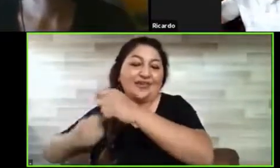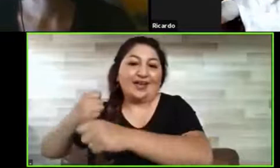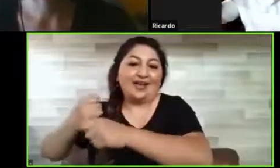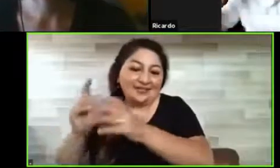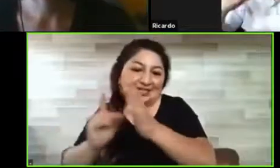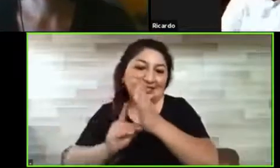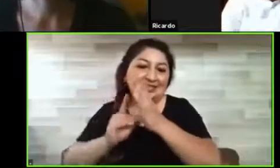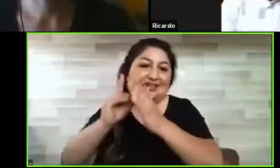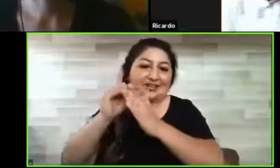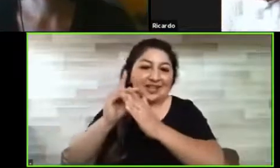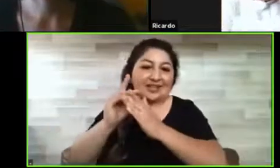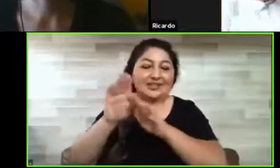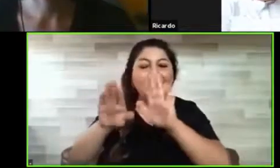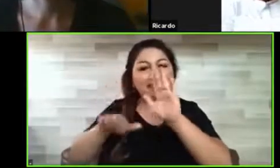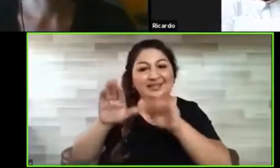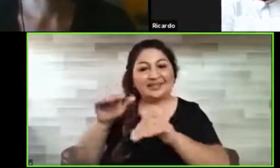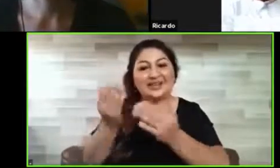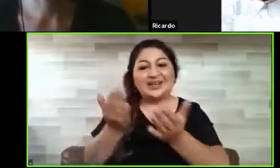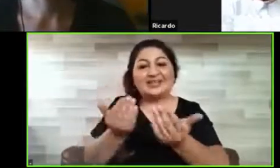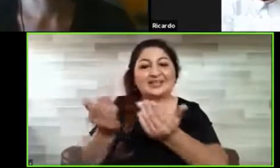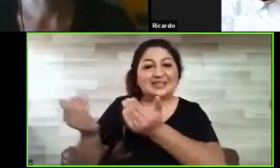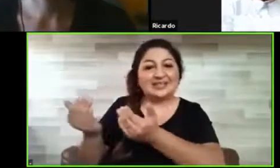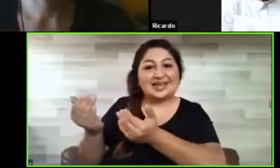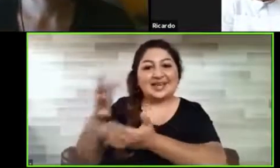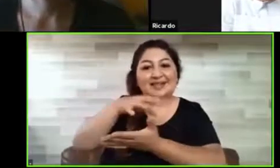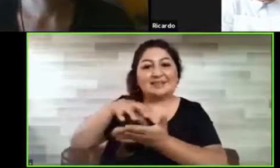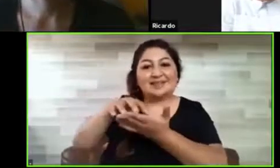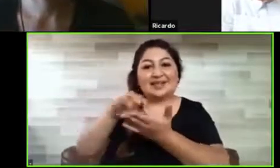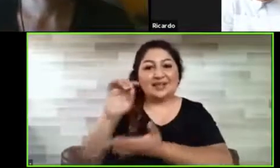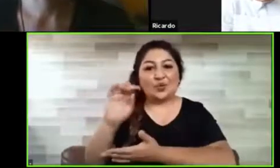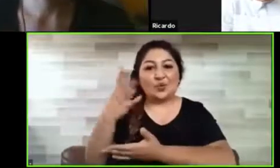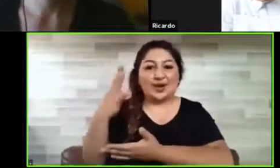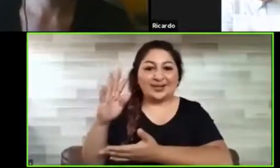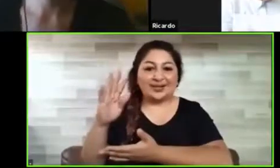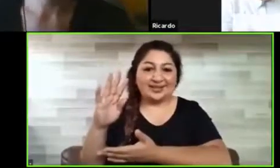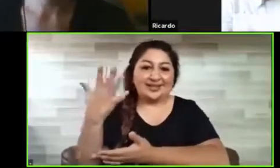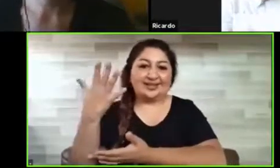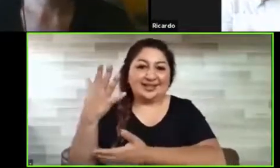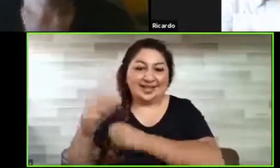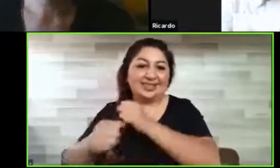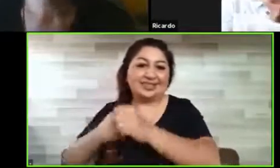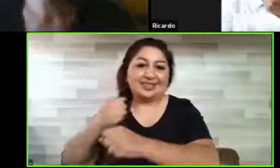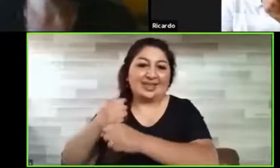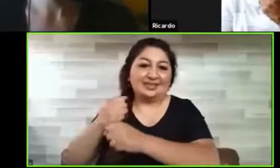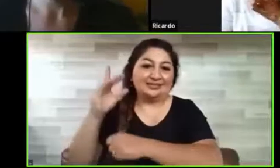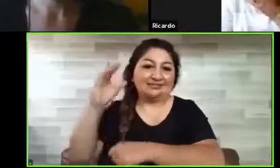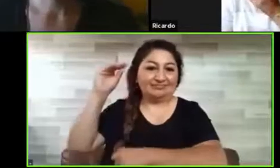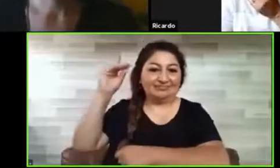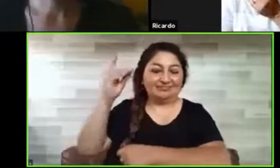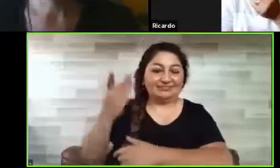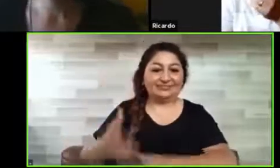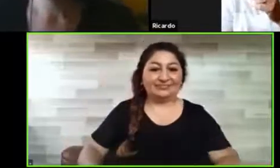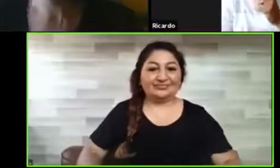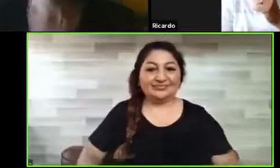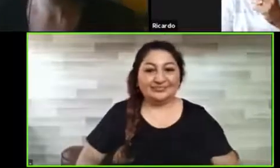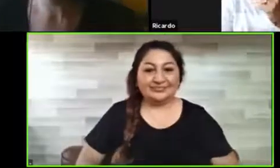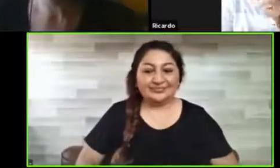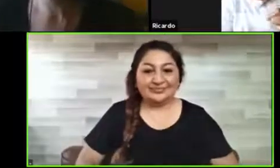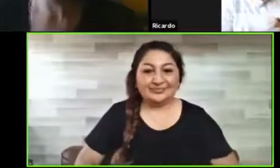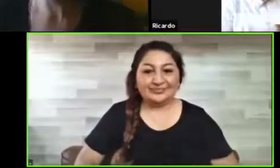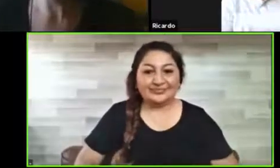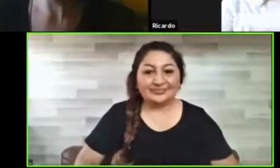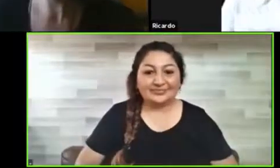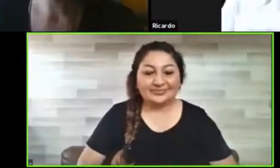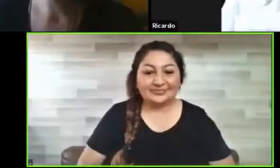acuerdo a las necesidades de la población de cuarta y quinta edad que vaya surgiendo. Ya, perfecto. Genial. Pues con esto